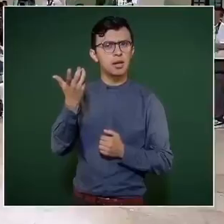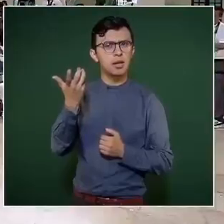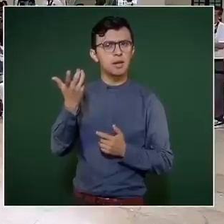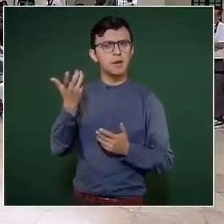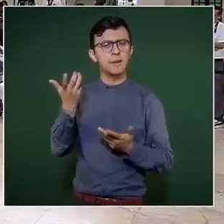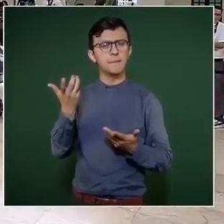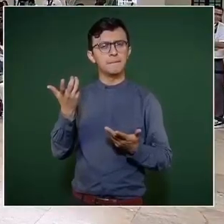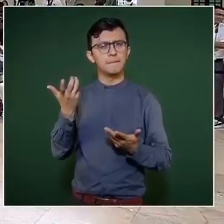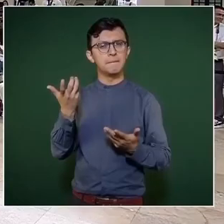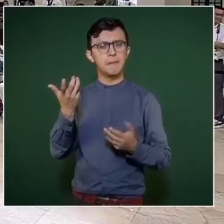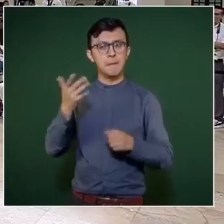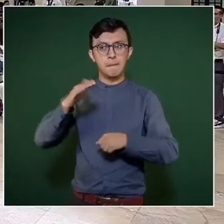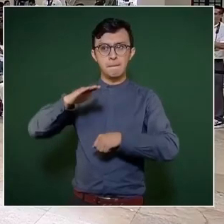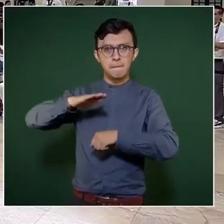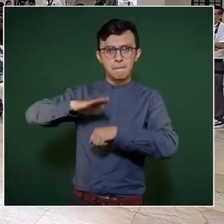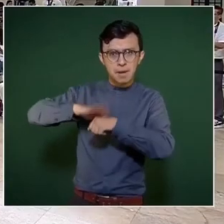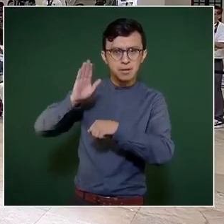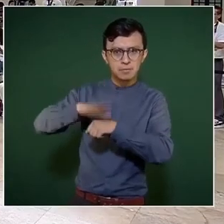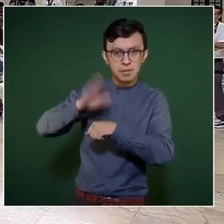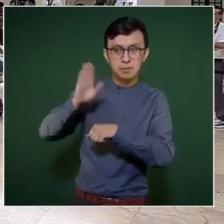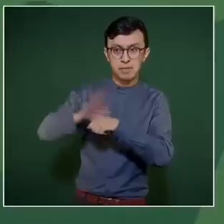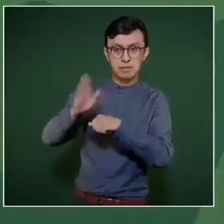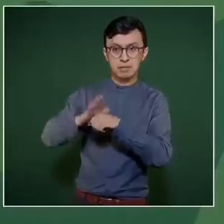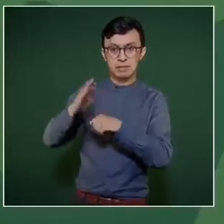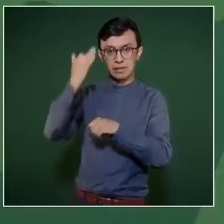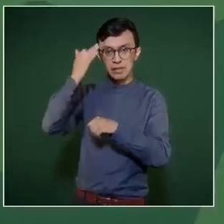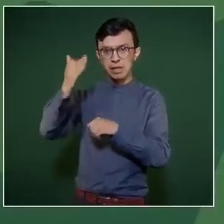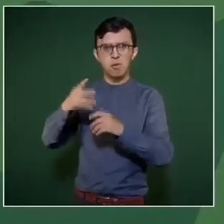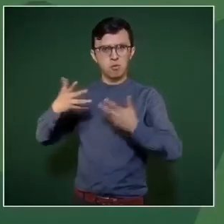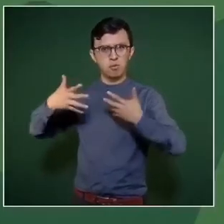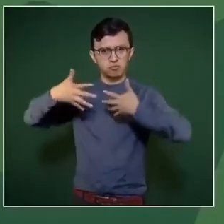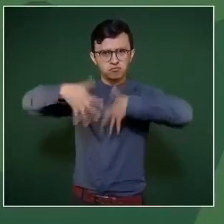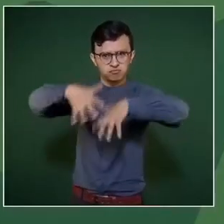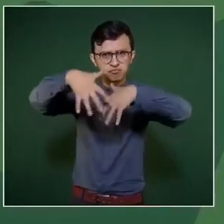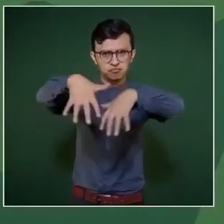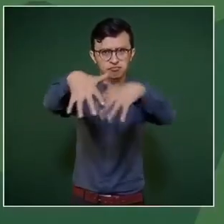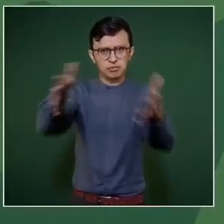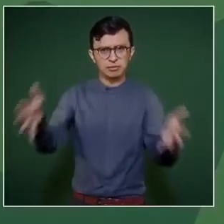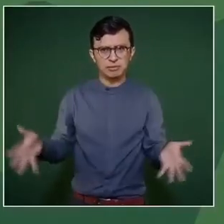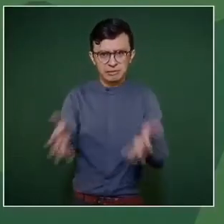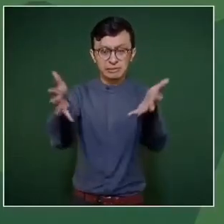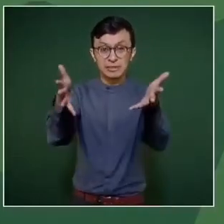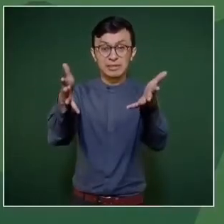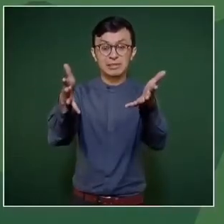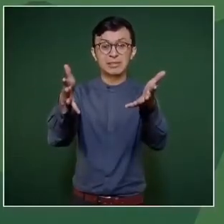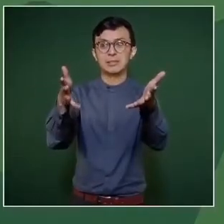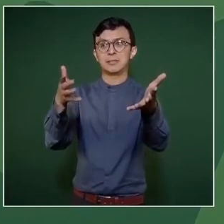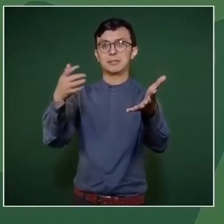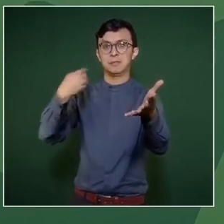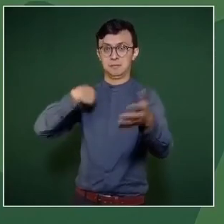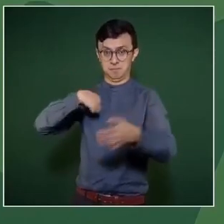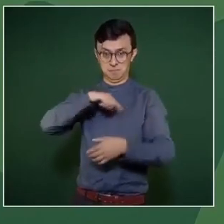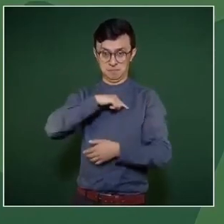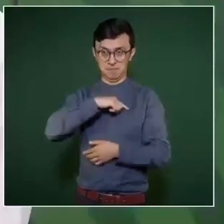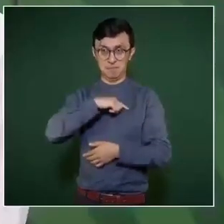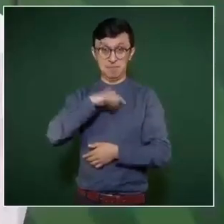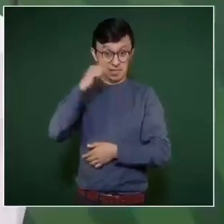no vamos a estar siempre, solo cuando se necesite,